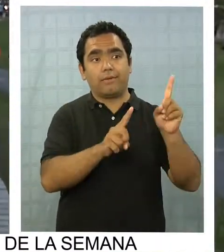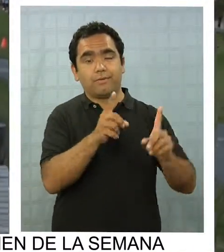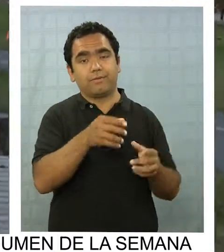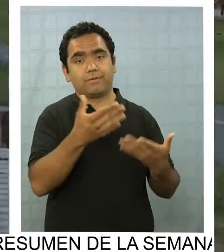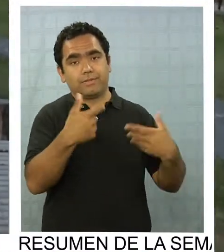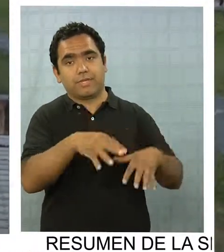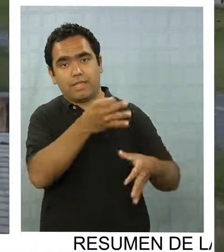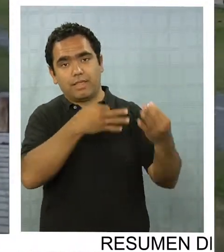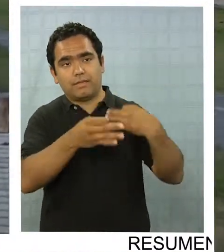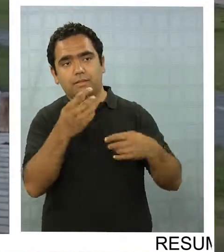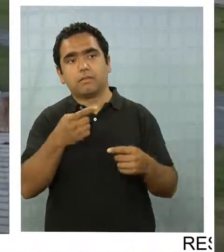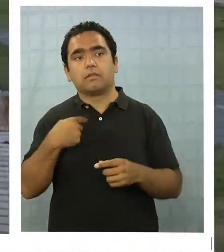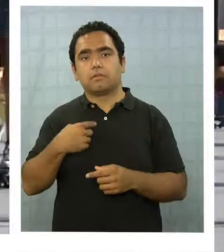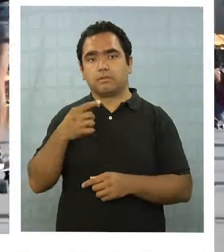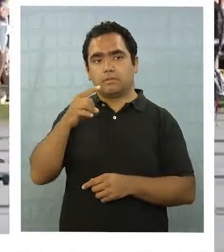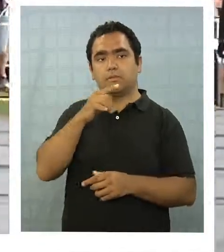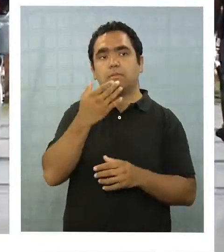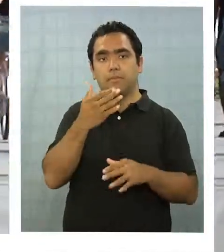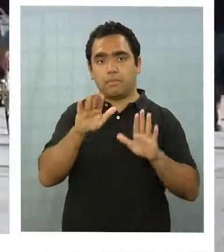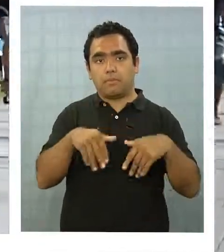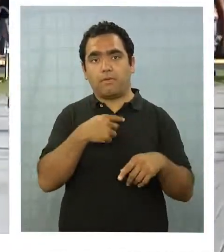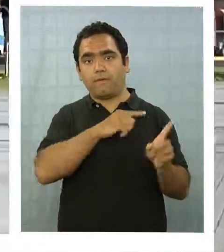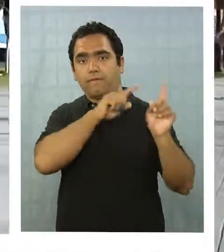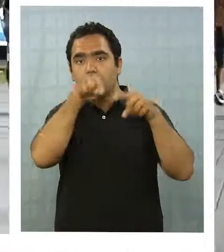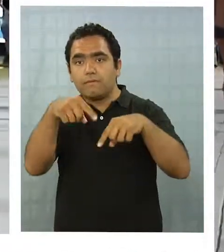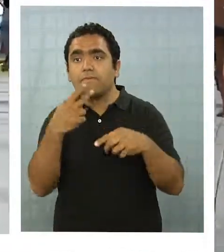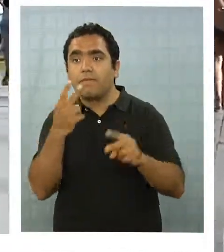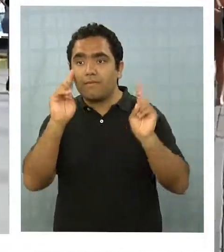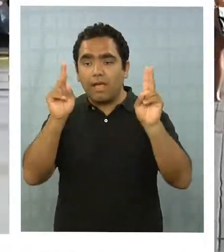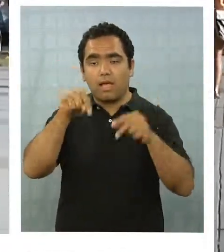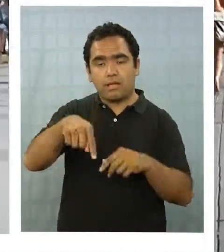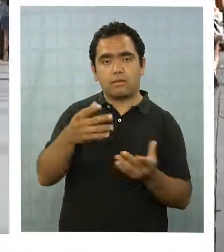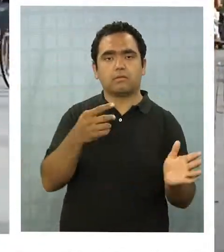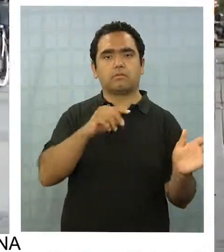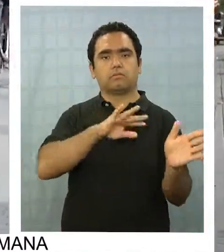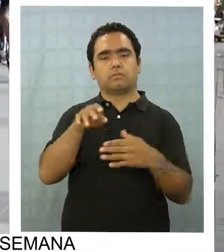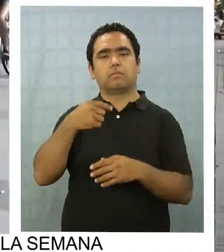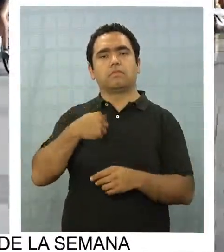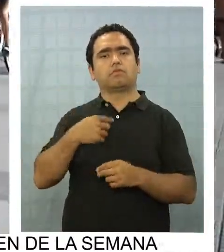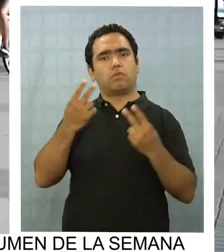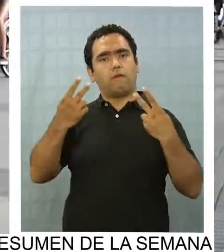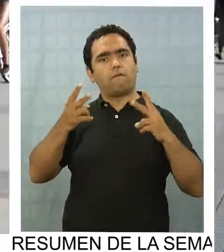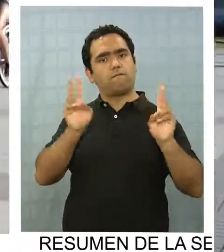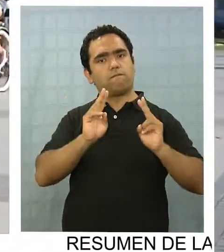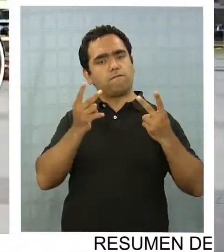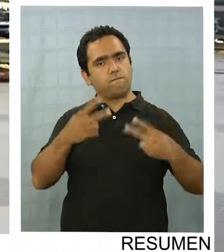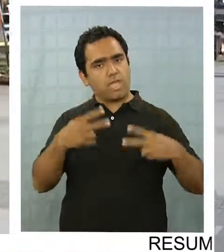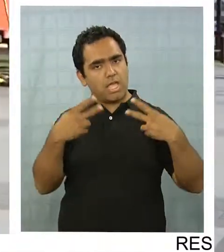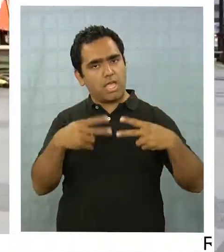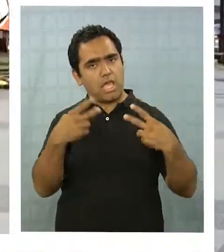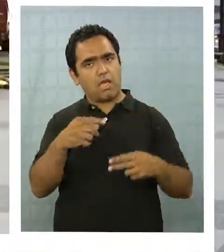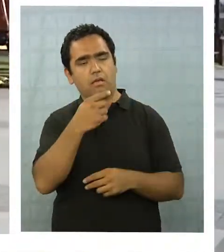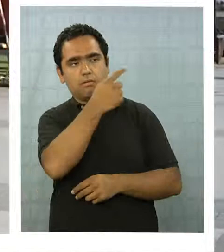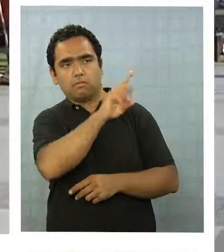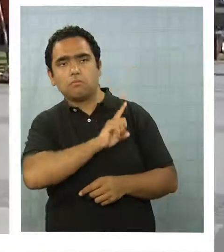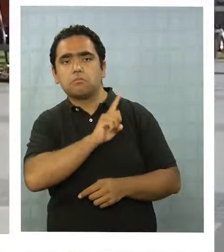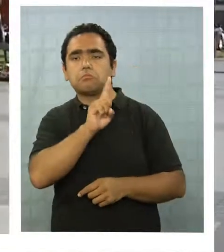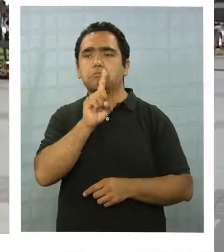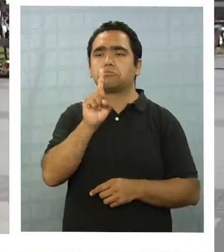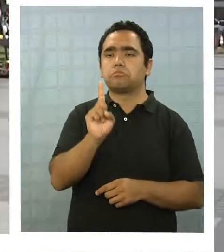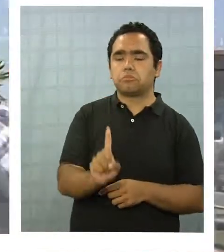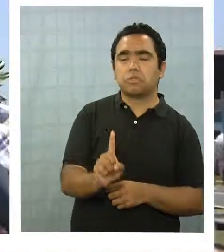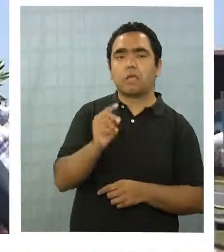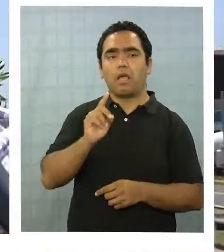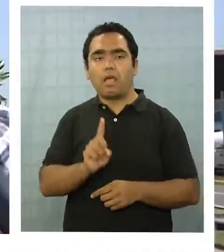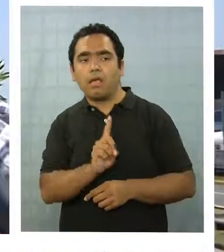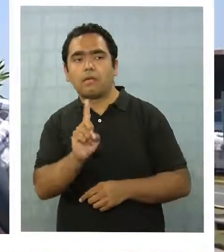han llegado desde otras regiones. Por lo menos soy de Viña y encuentro una notable diferencia porque, por ejemplo,